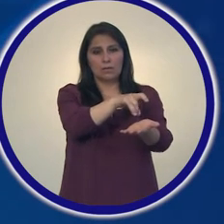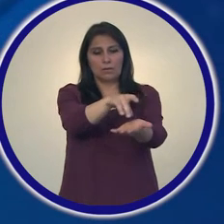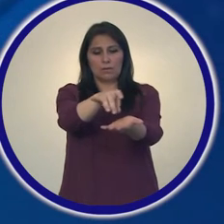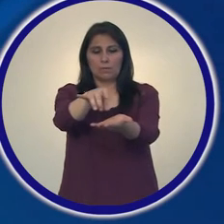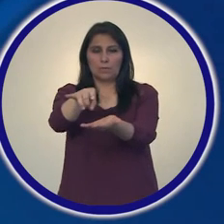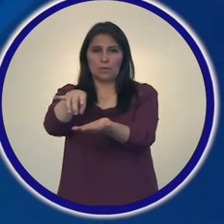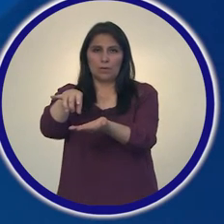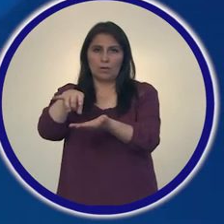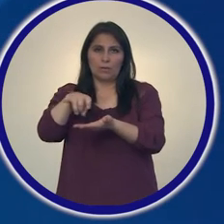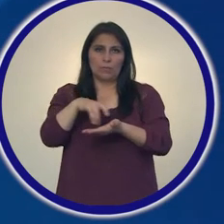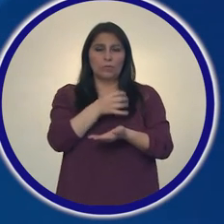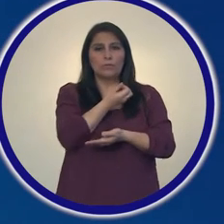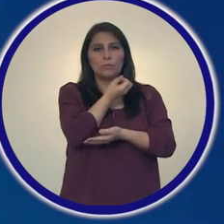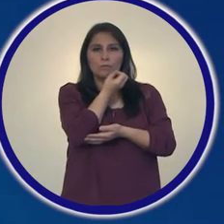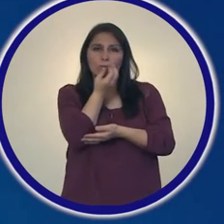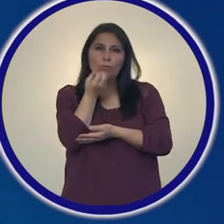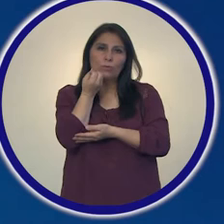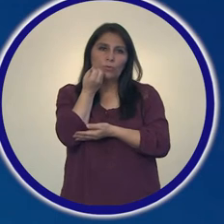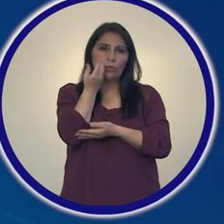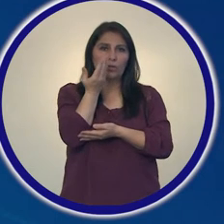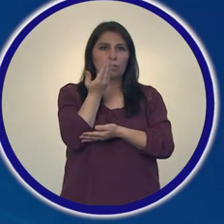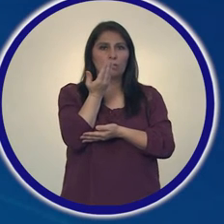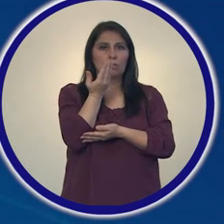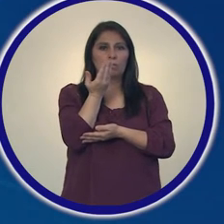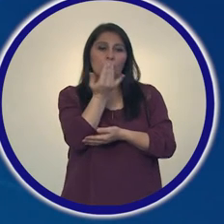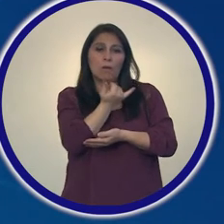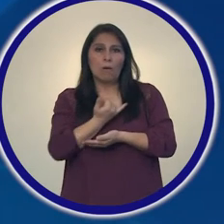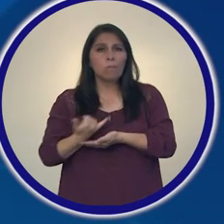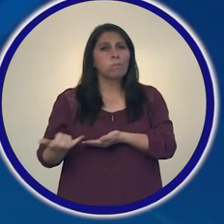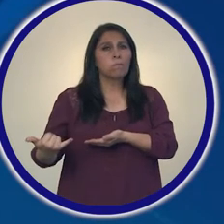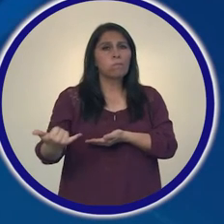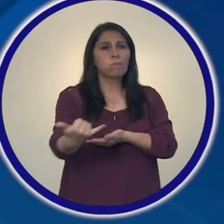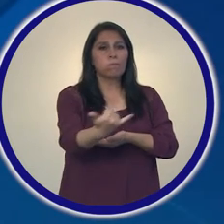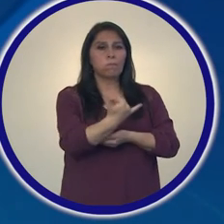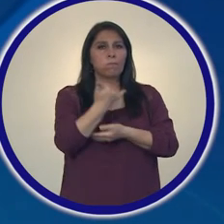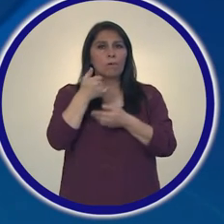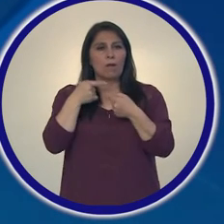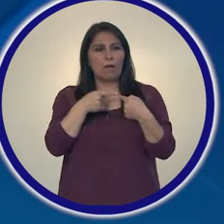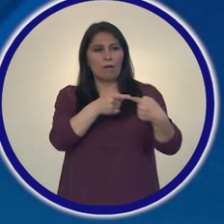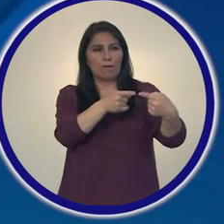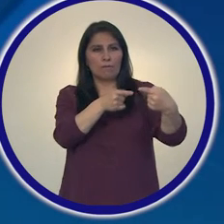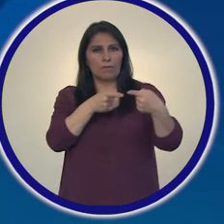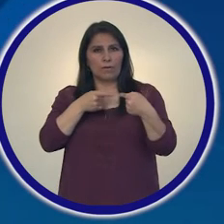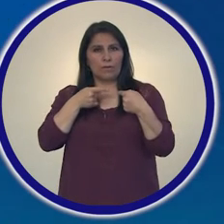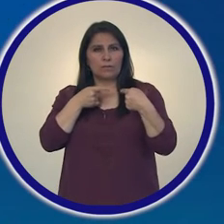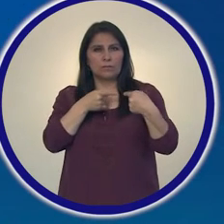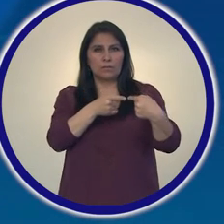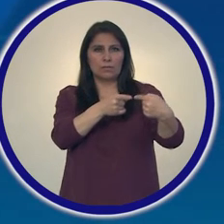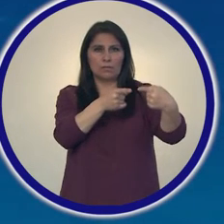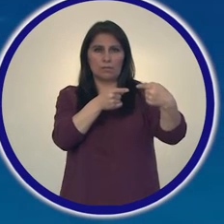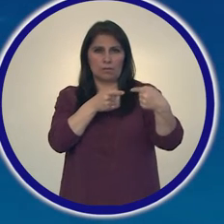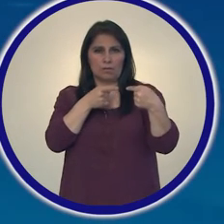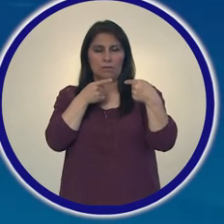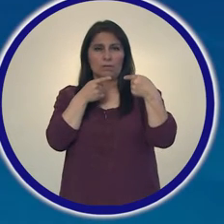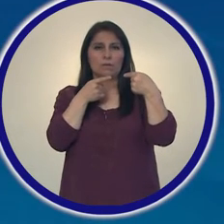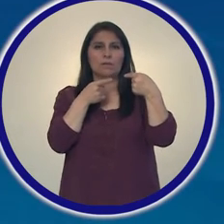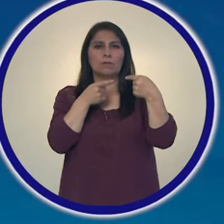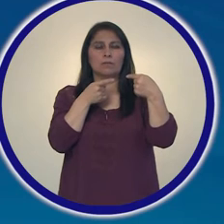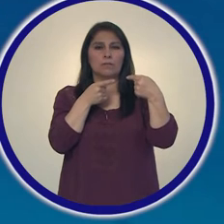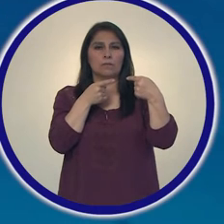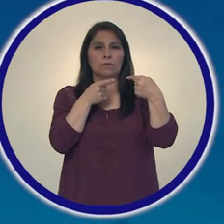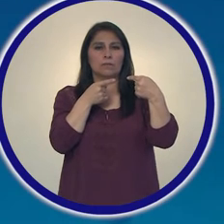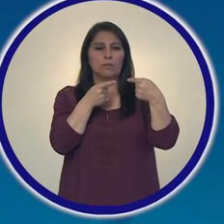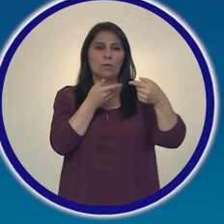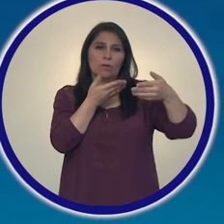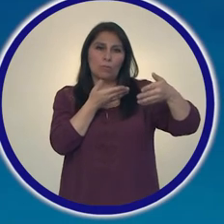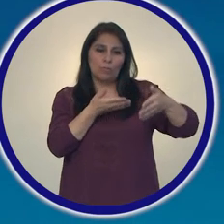sembramos flores donde haya adversidad,